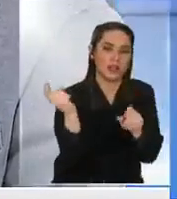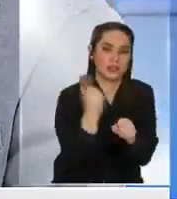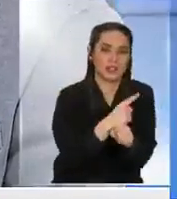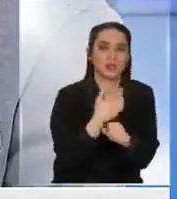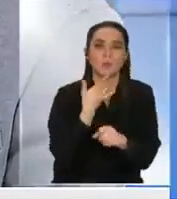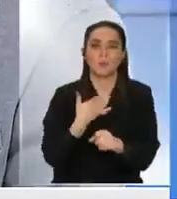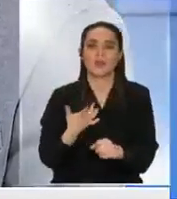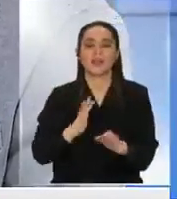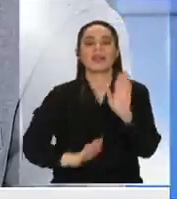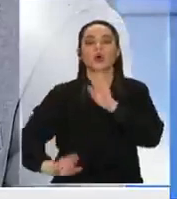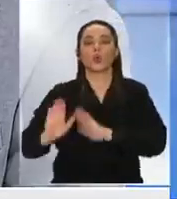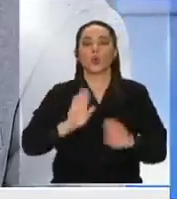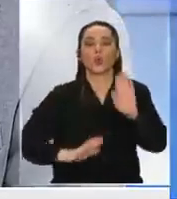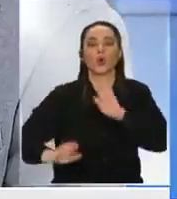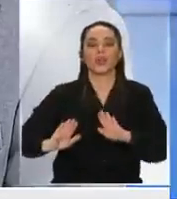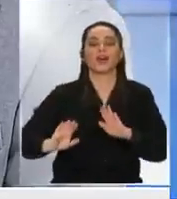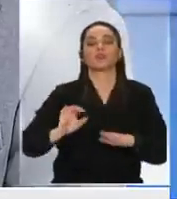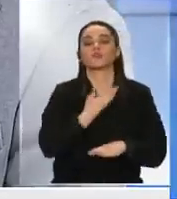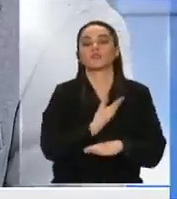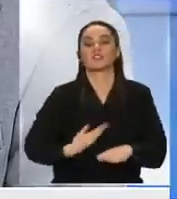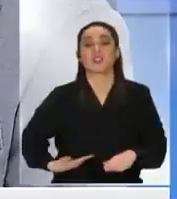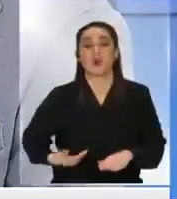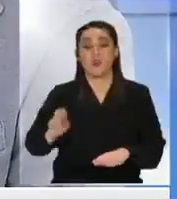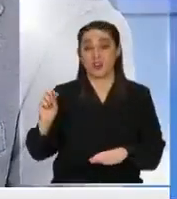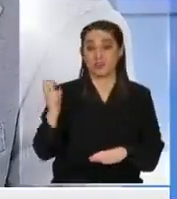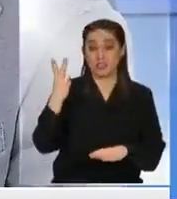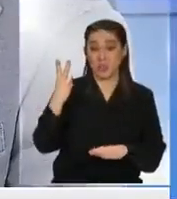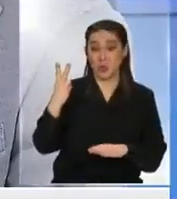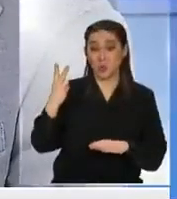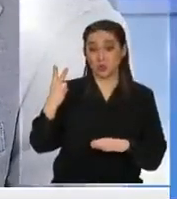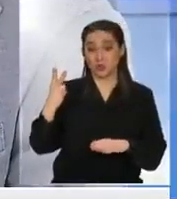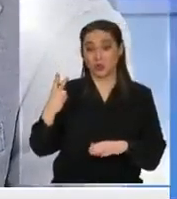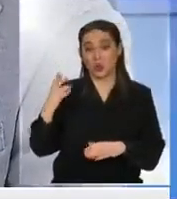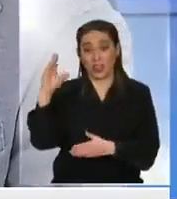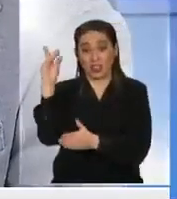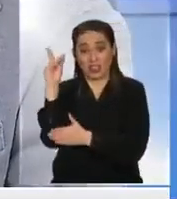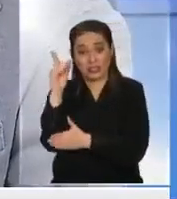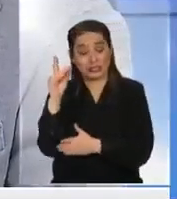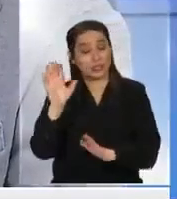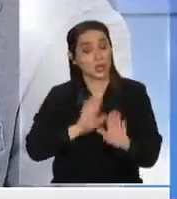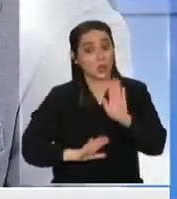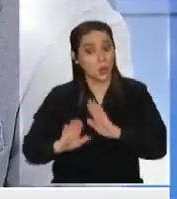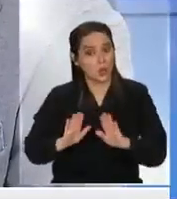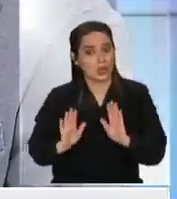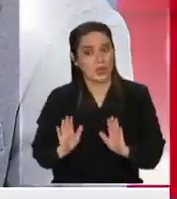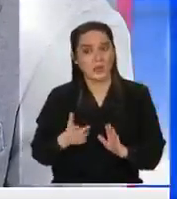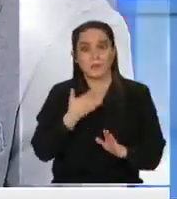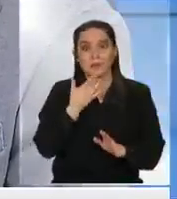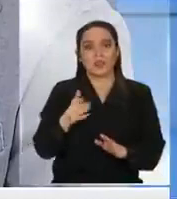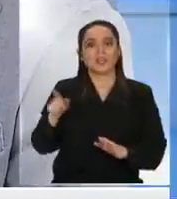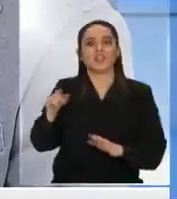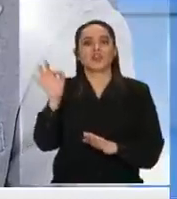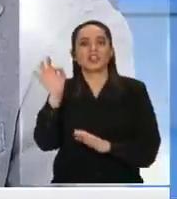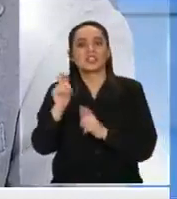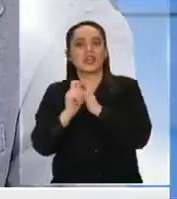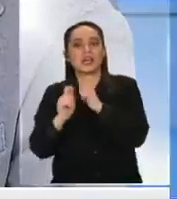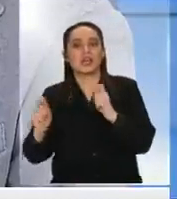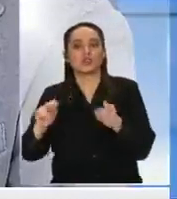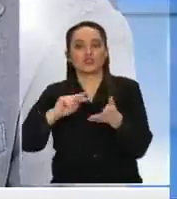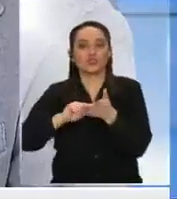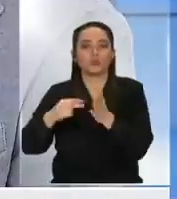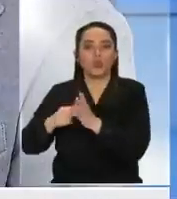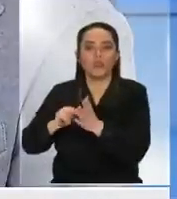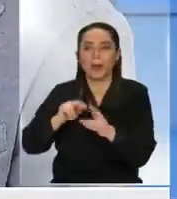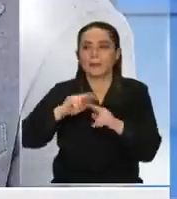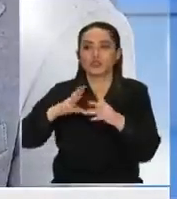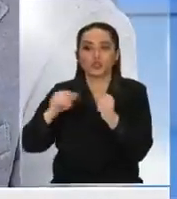gobierno como esto que ha sido el peor gobierno en la historia y que son los mismos que hoy día dicen en campaña que tienen solución para todo pero tenemos tres ministros que fueron